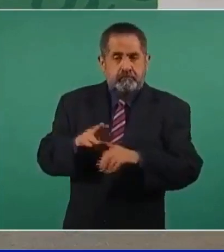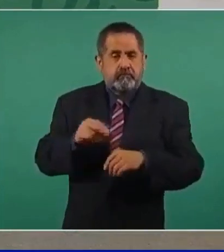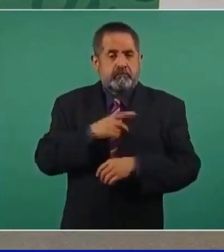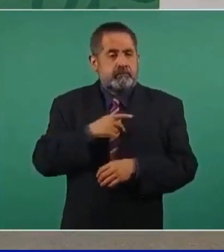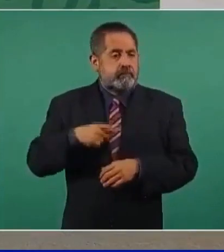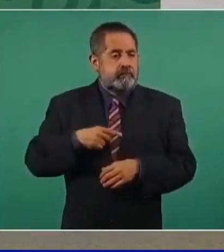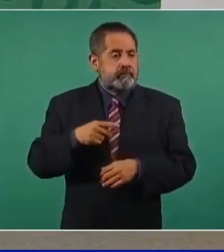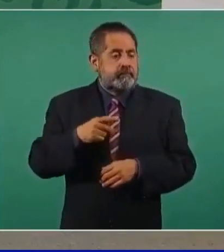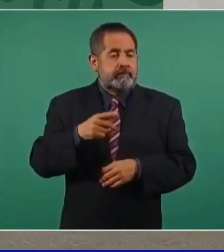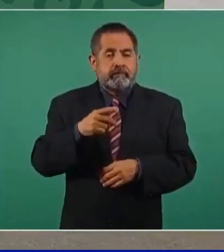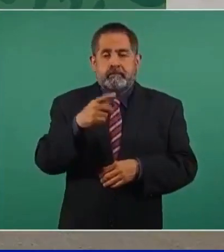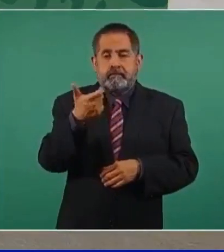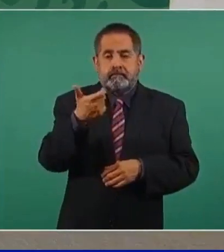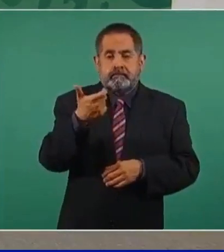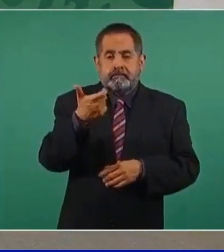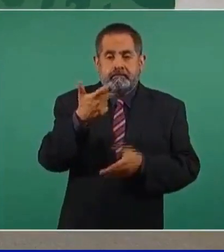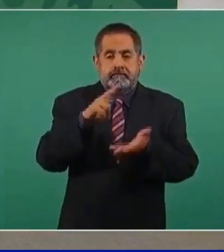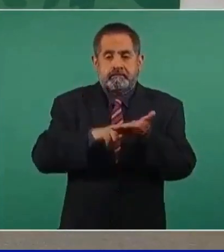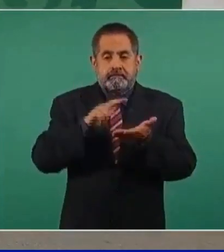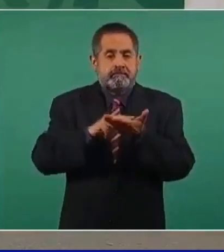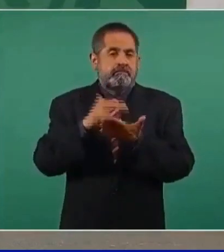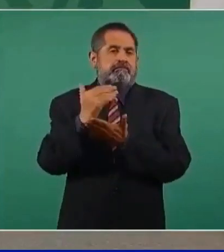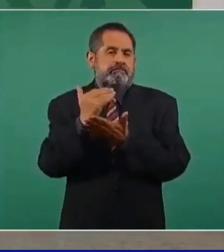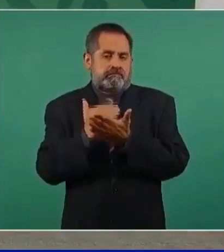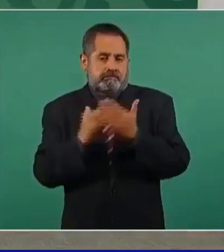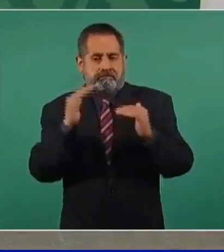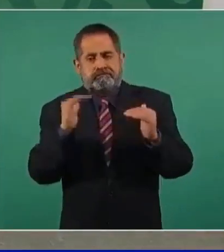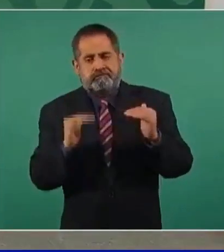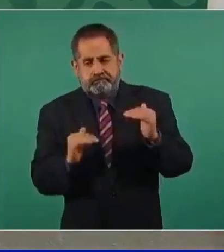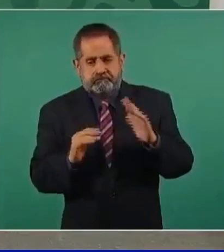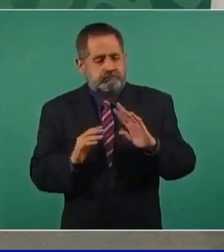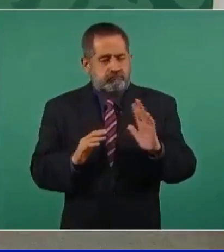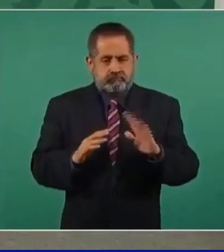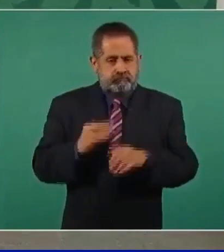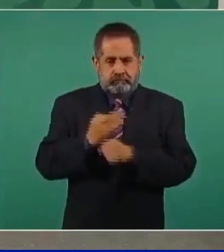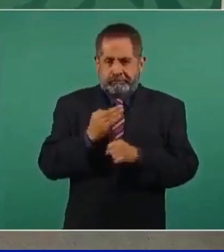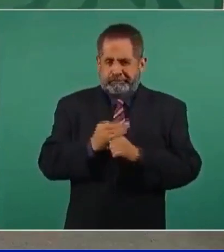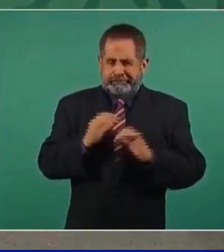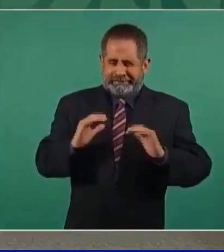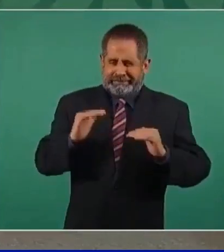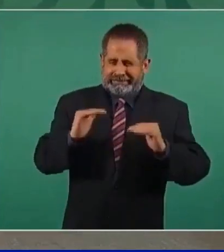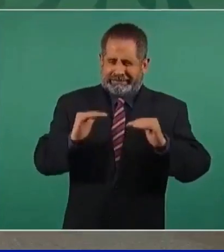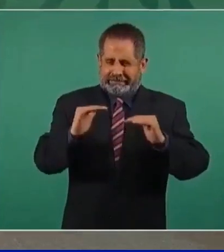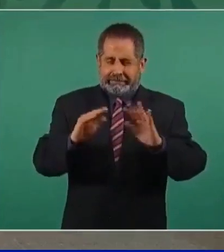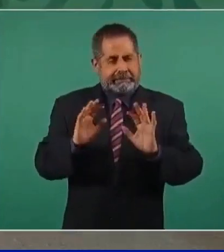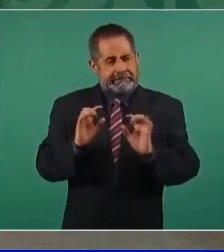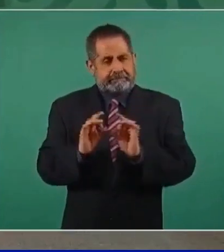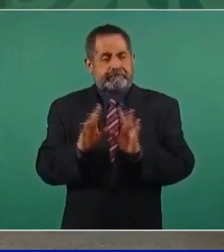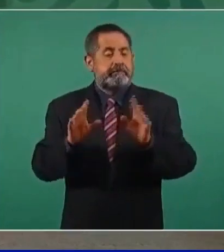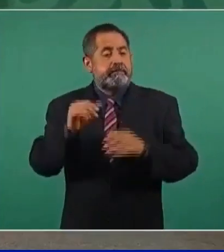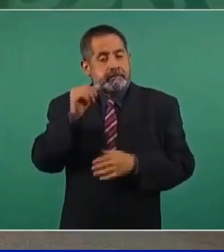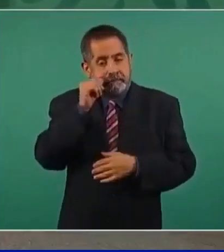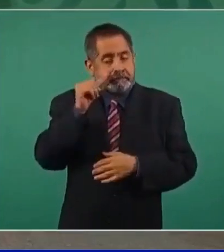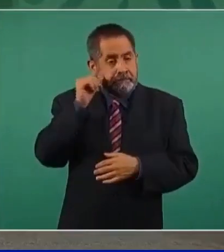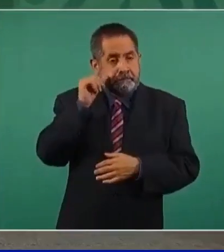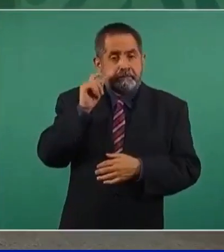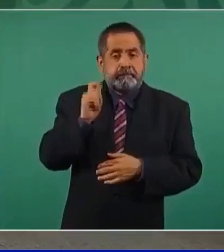devaluación. Hasta ahora ahí vamos. Ayer, por una situación